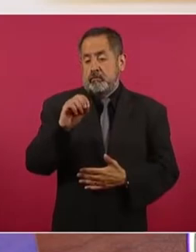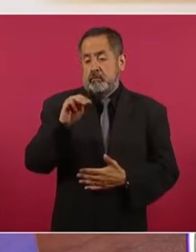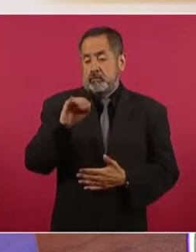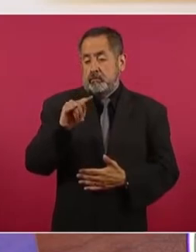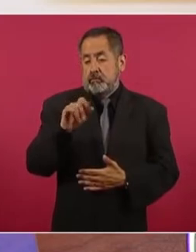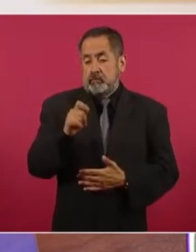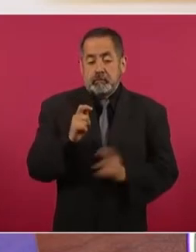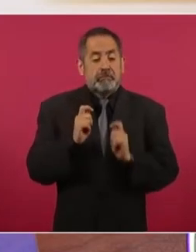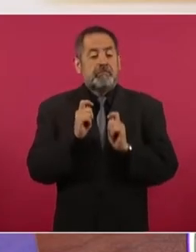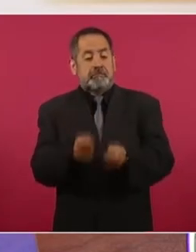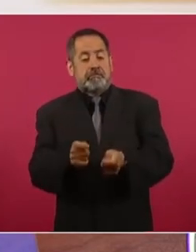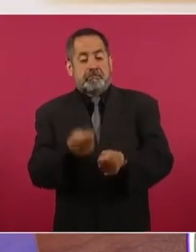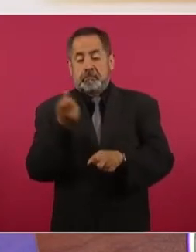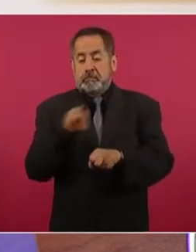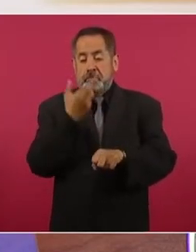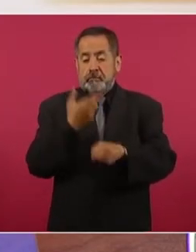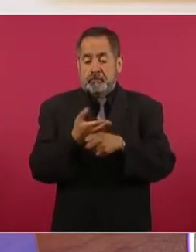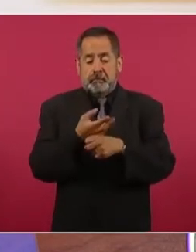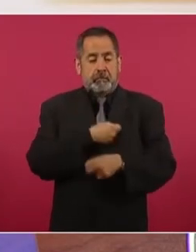secretario de Salud.